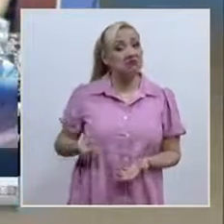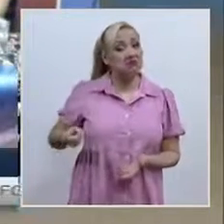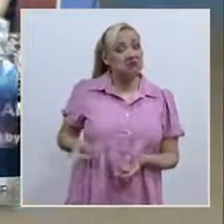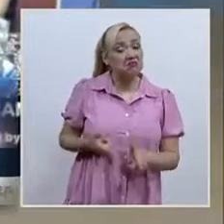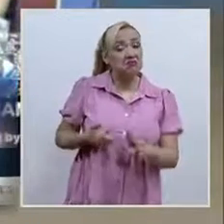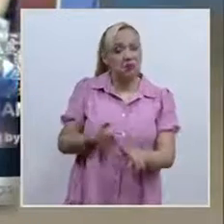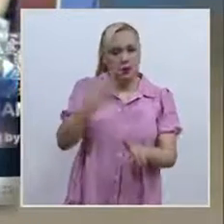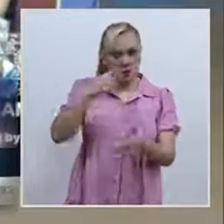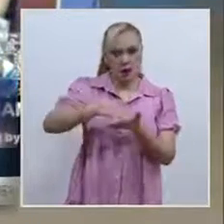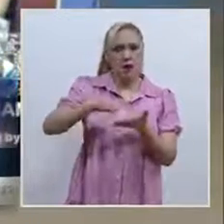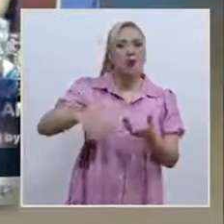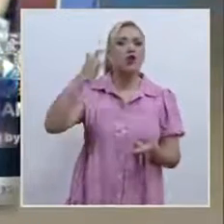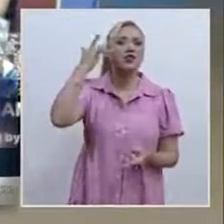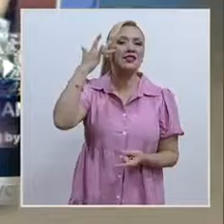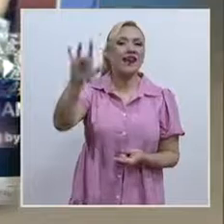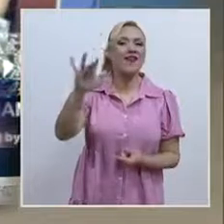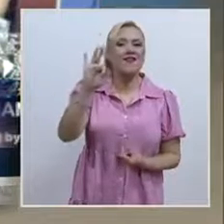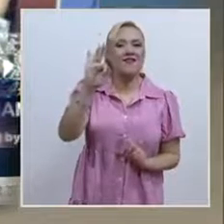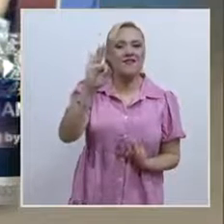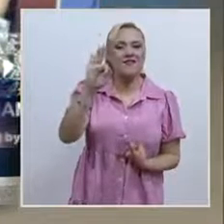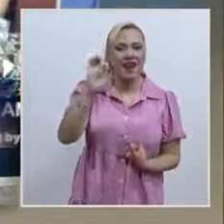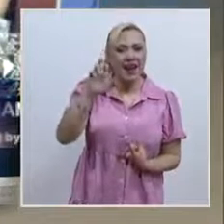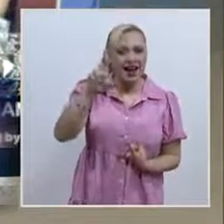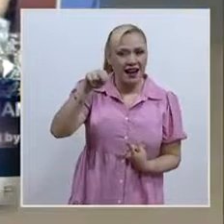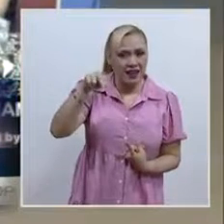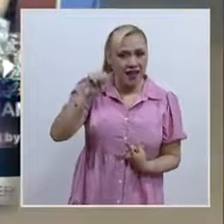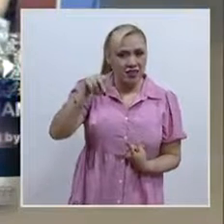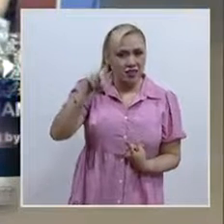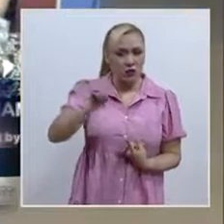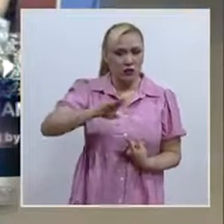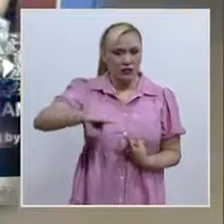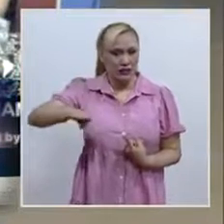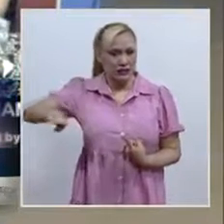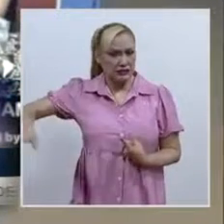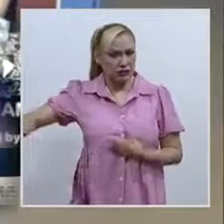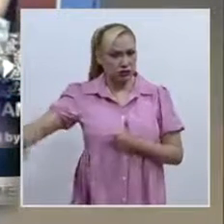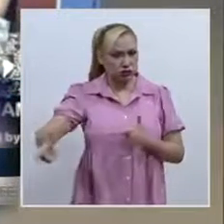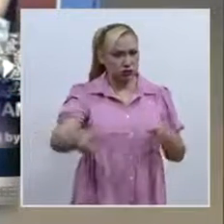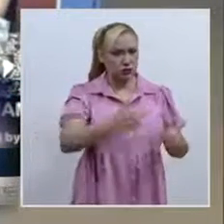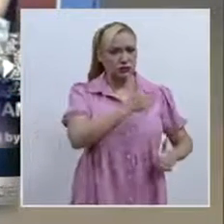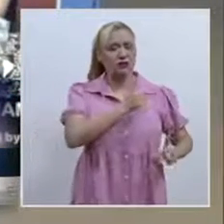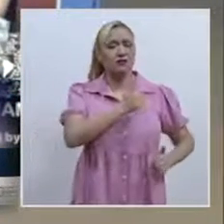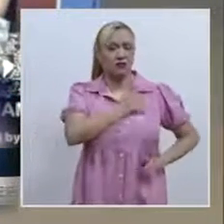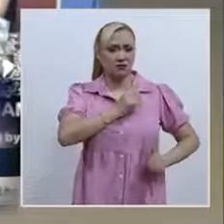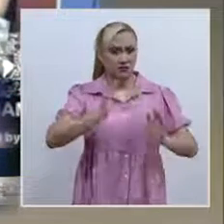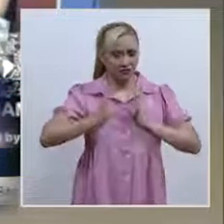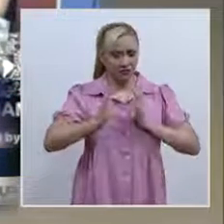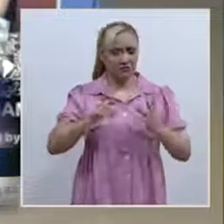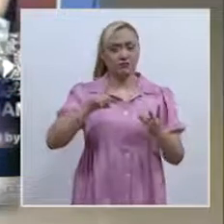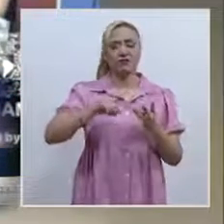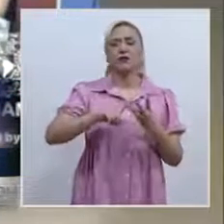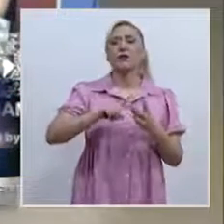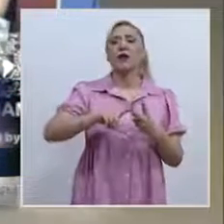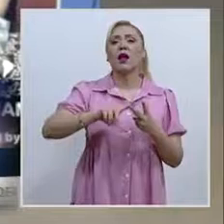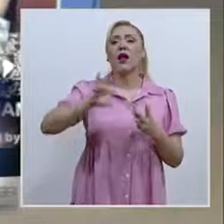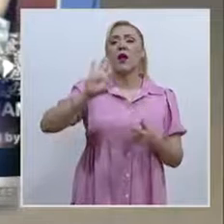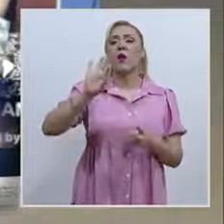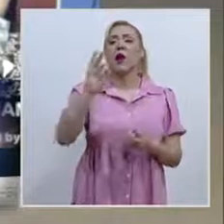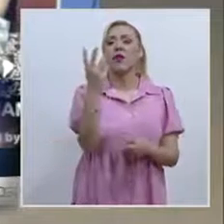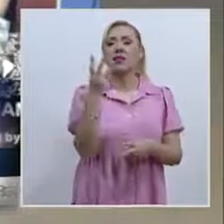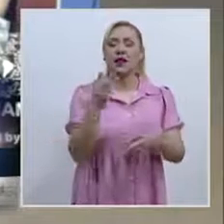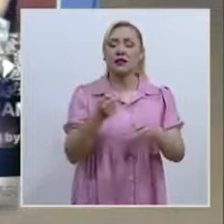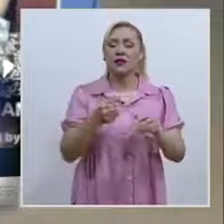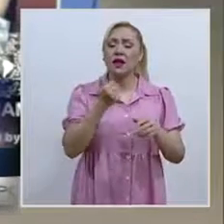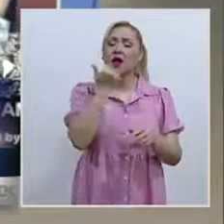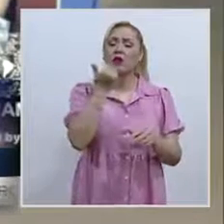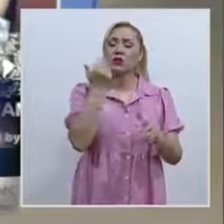de la masacre de San Fernando, en la desaparición de 43 estudiantes de la escuela de Auxinapa, en la masacre de Aguas Blancas,